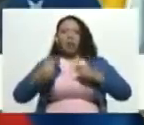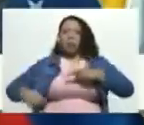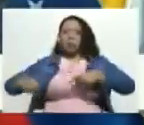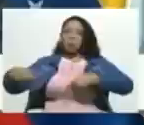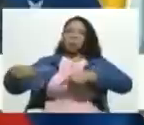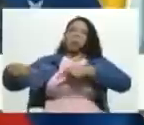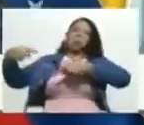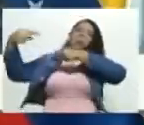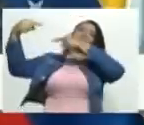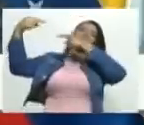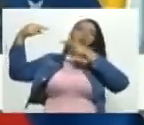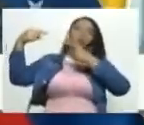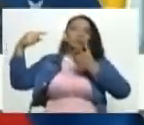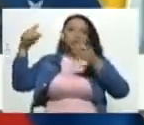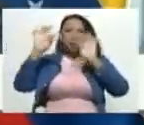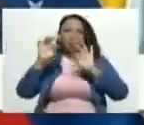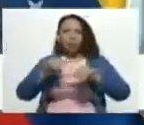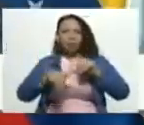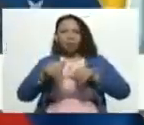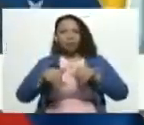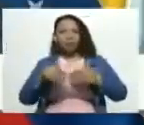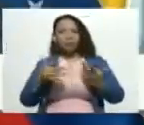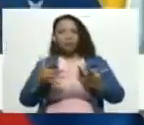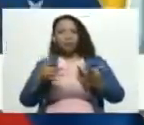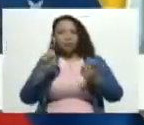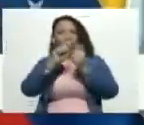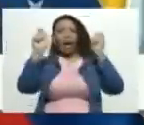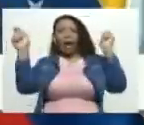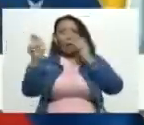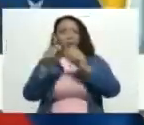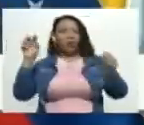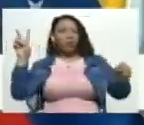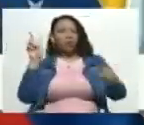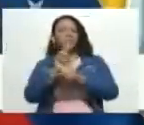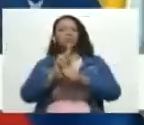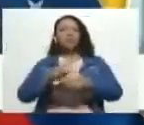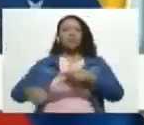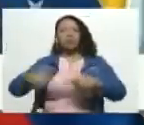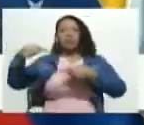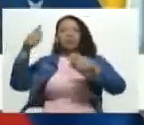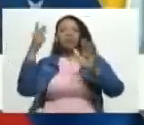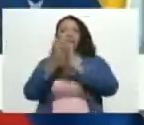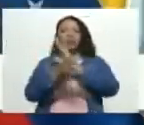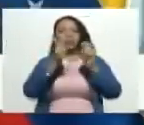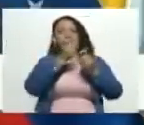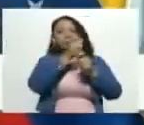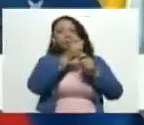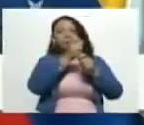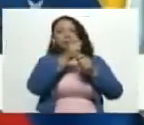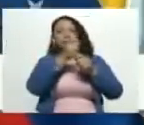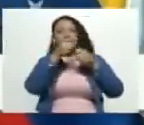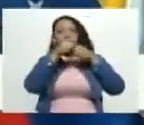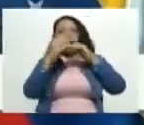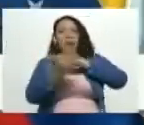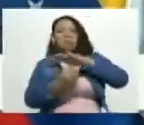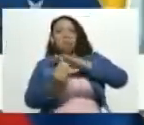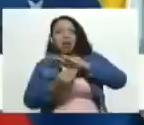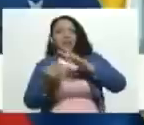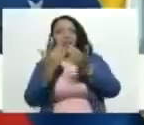no han logrado por la vía de los votos. Es decir, un cambio violento de las estructuras democráticas del país.